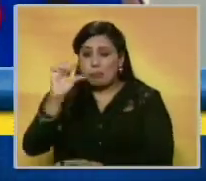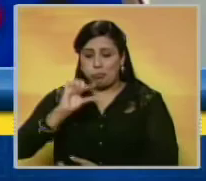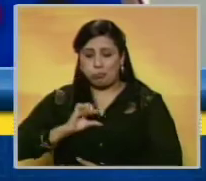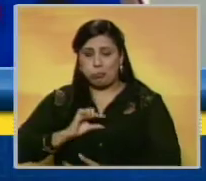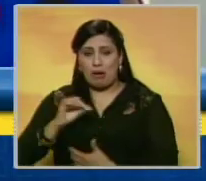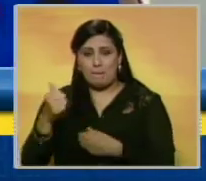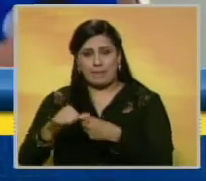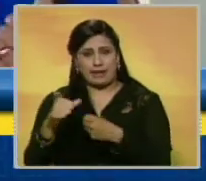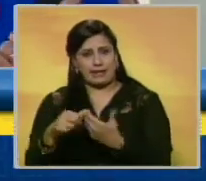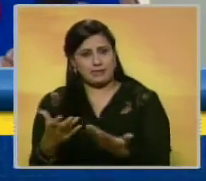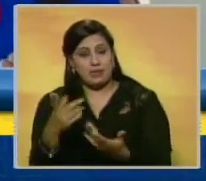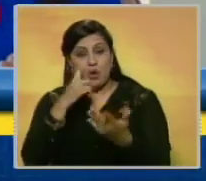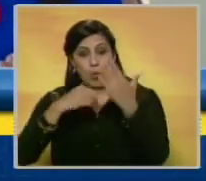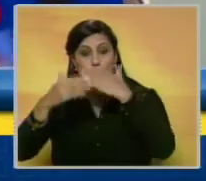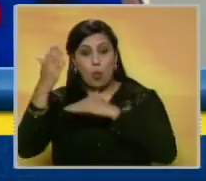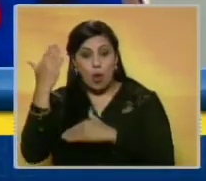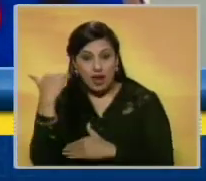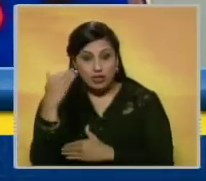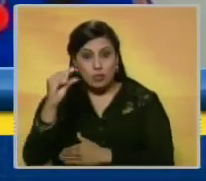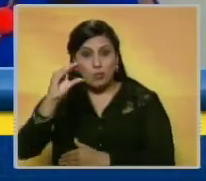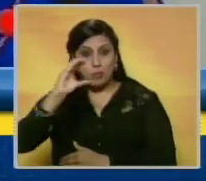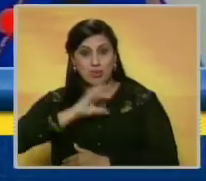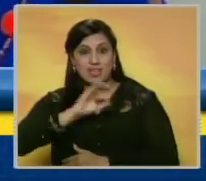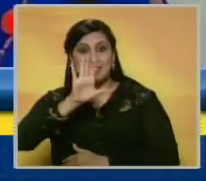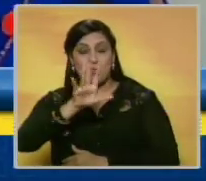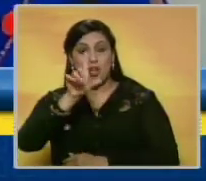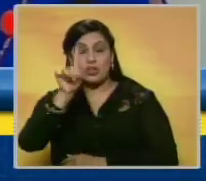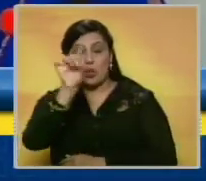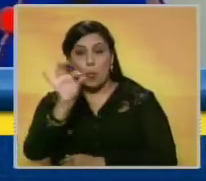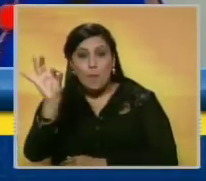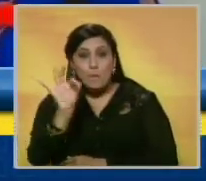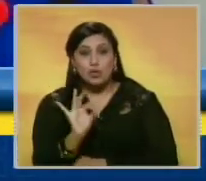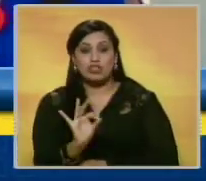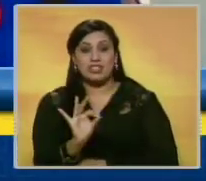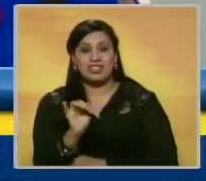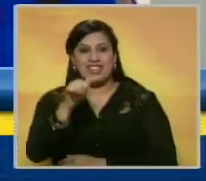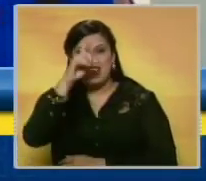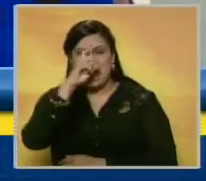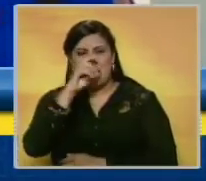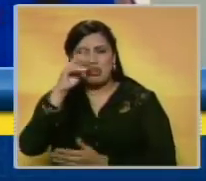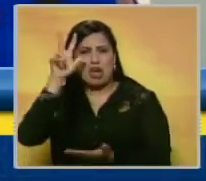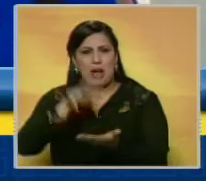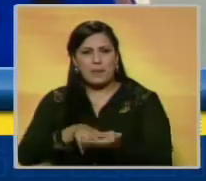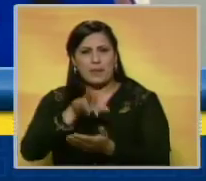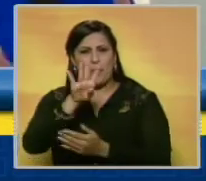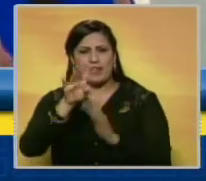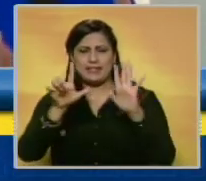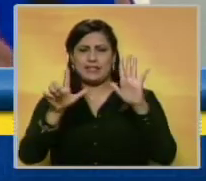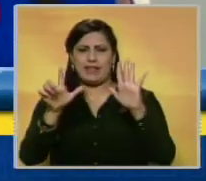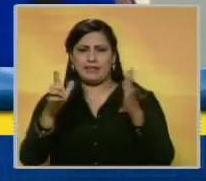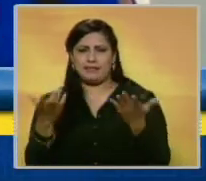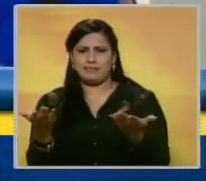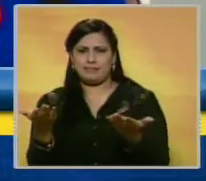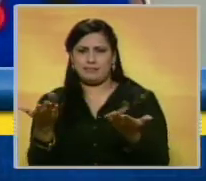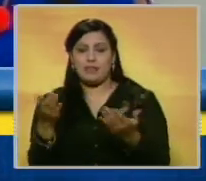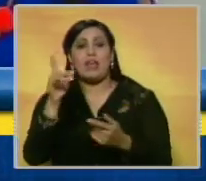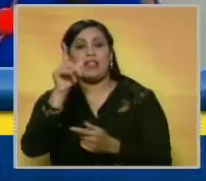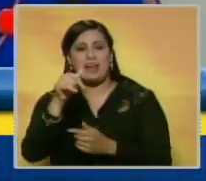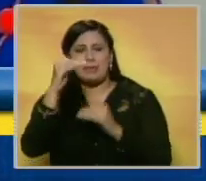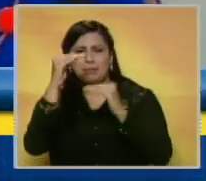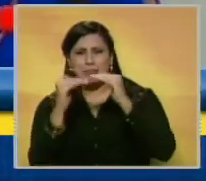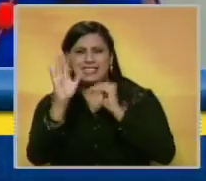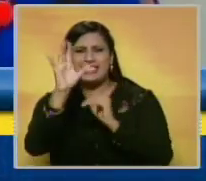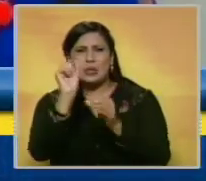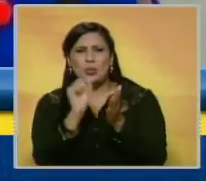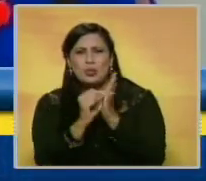Maracaibo. El año pasado recibimos el 51% y este año nos aprobaron el 47%. Quiere decir que bajamos 5